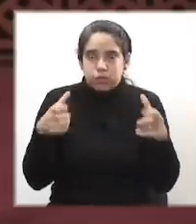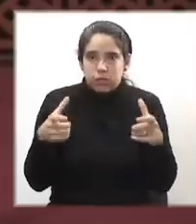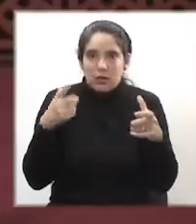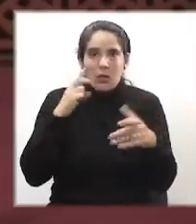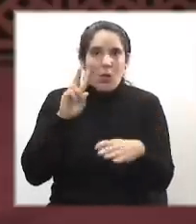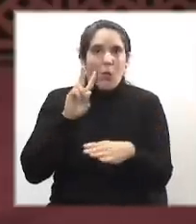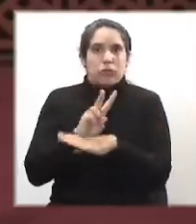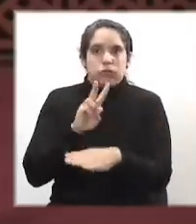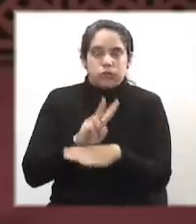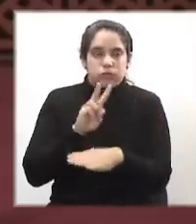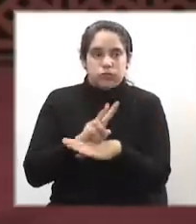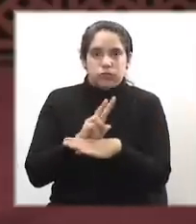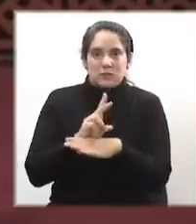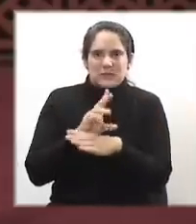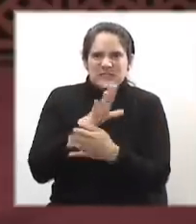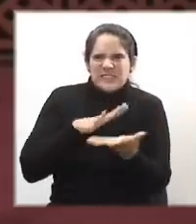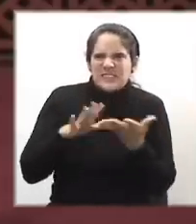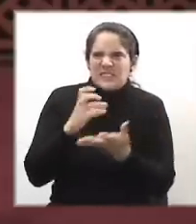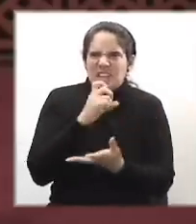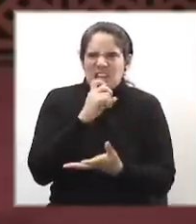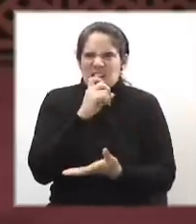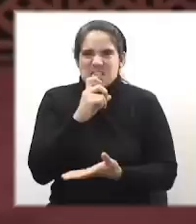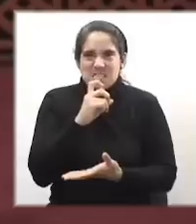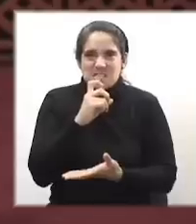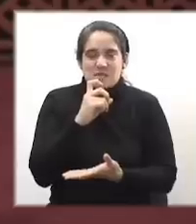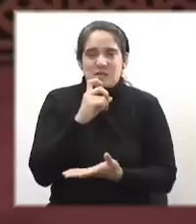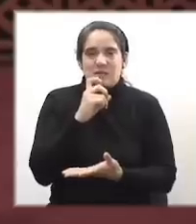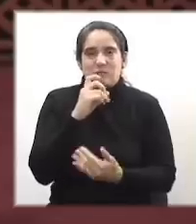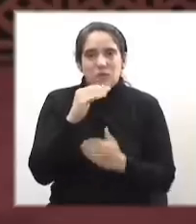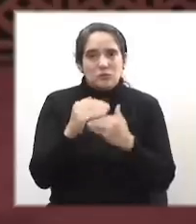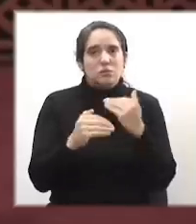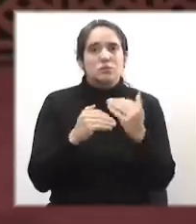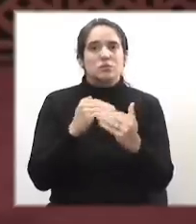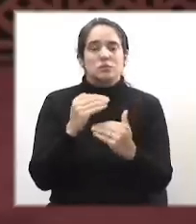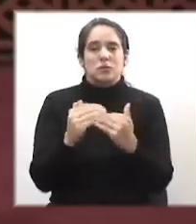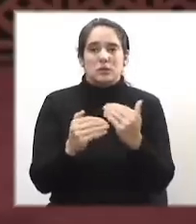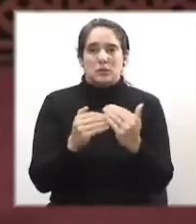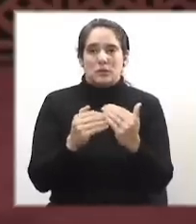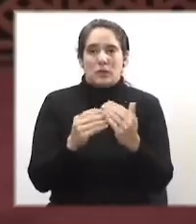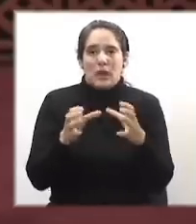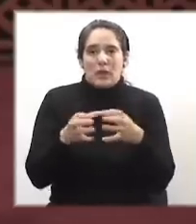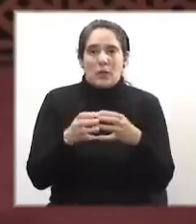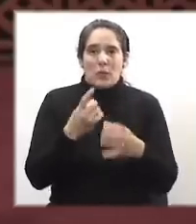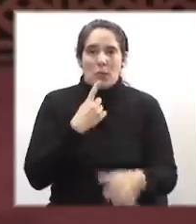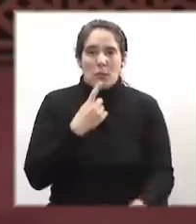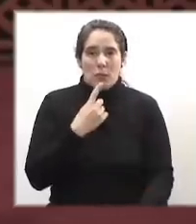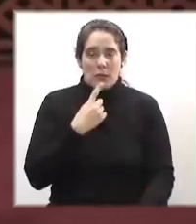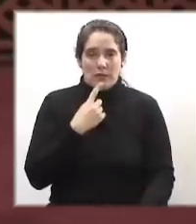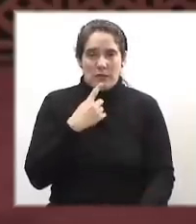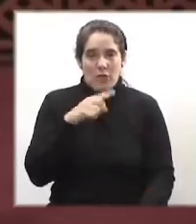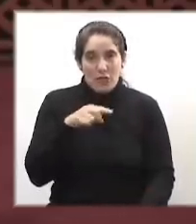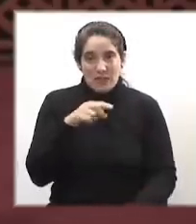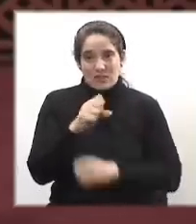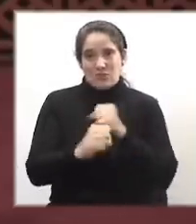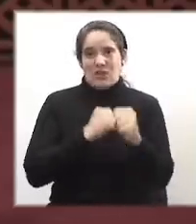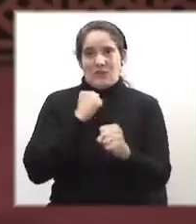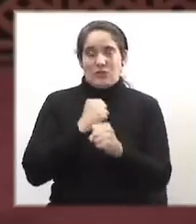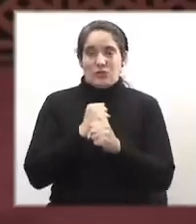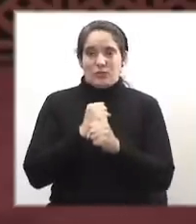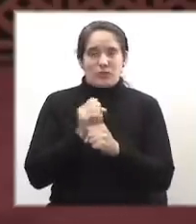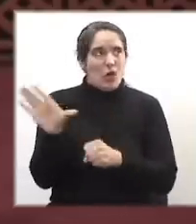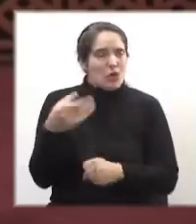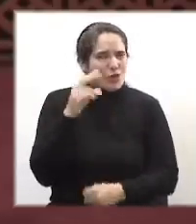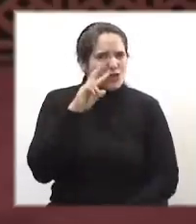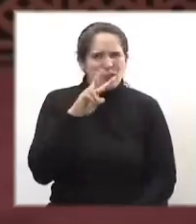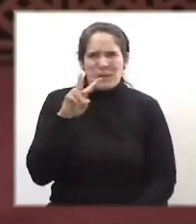y clima de odio que se instala en el accionar político de la época. Todo se